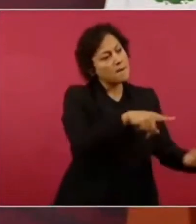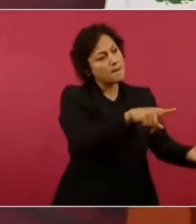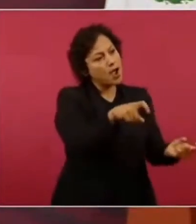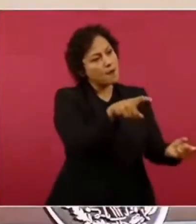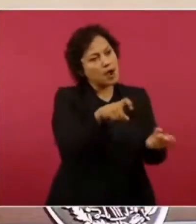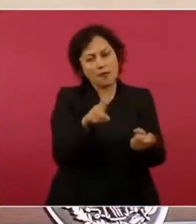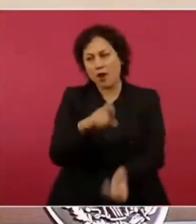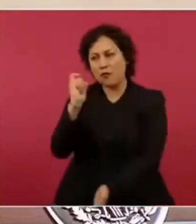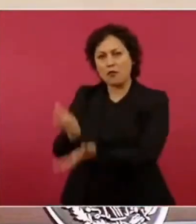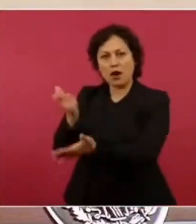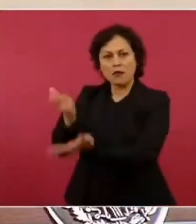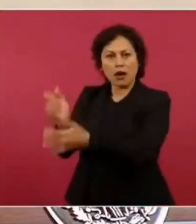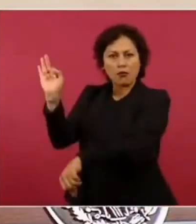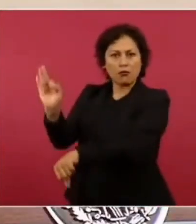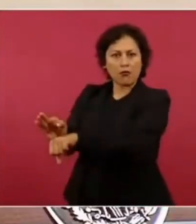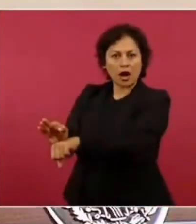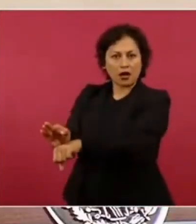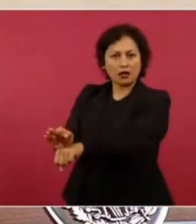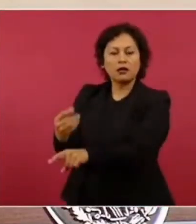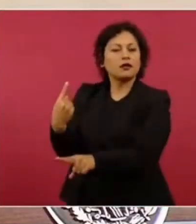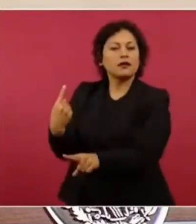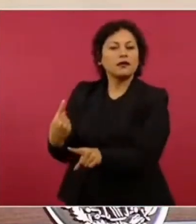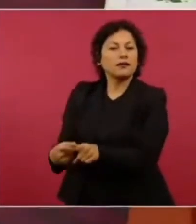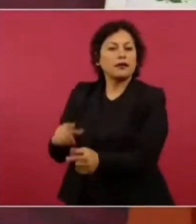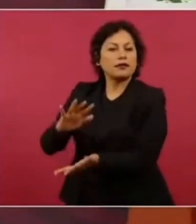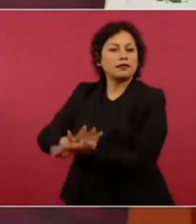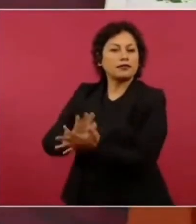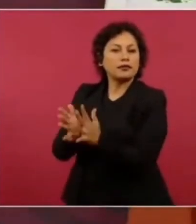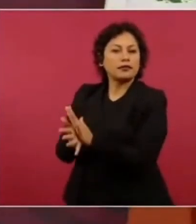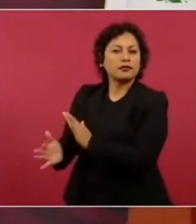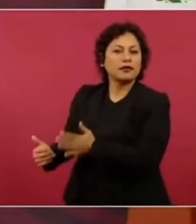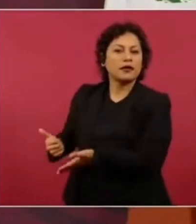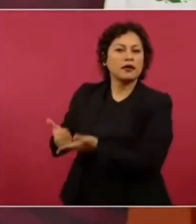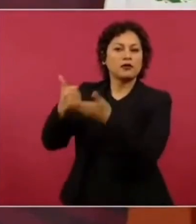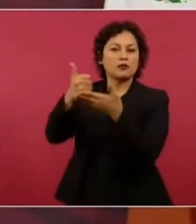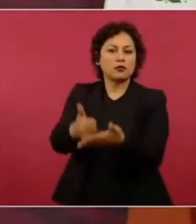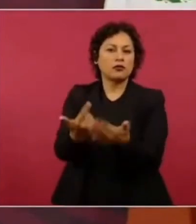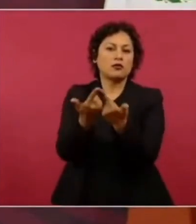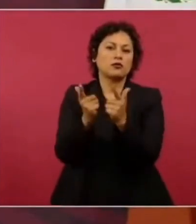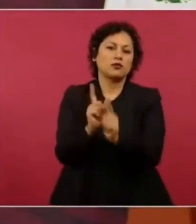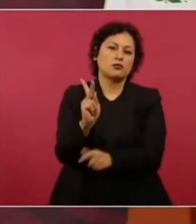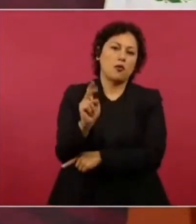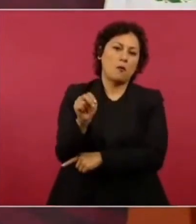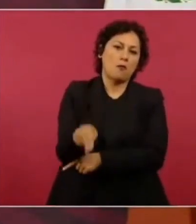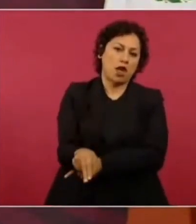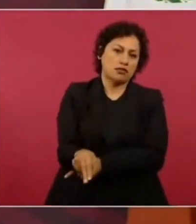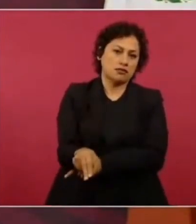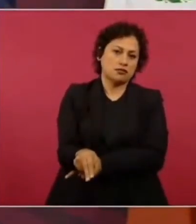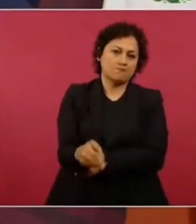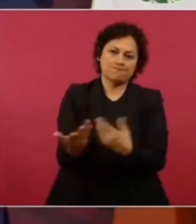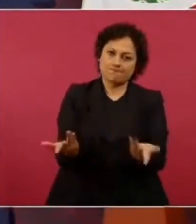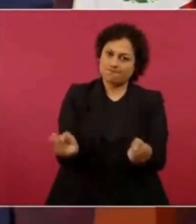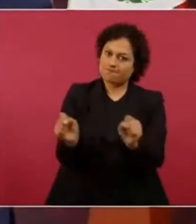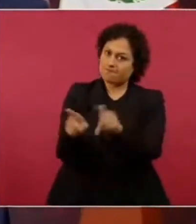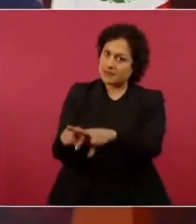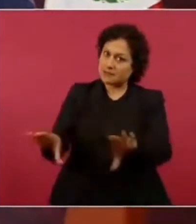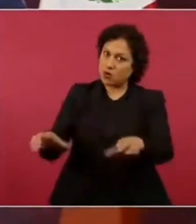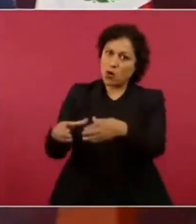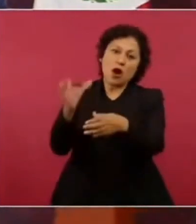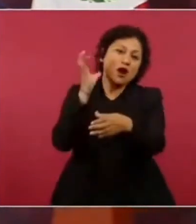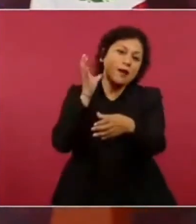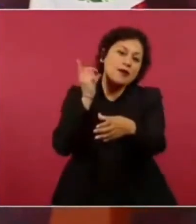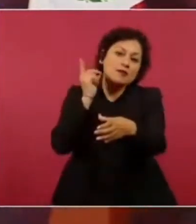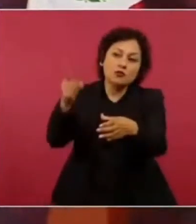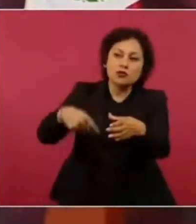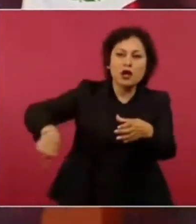Votaron en la Cámara de Diputados para convertir las